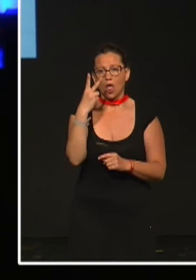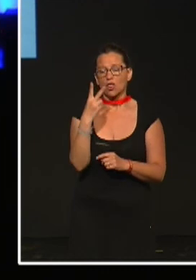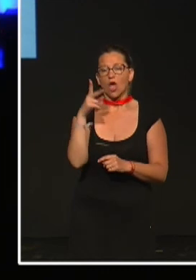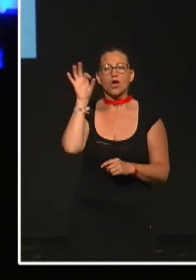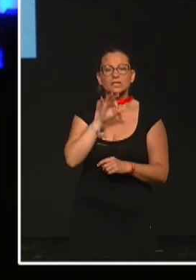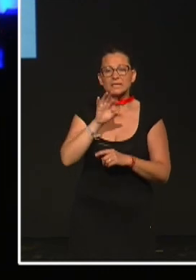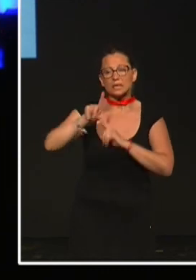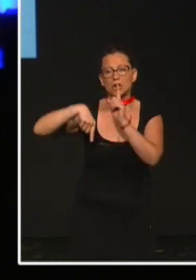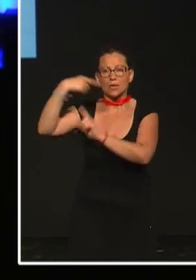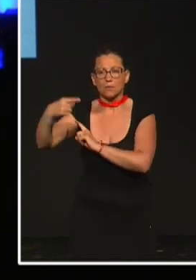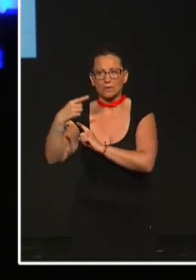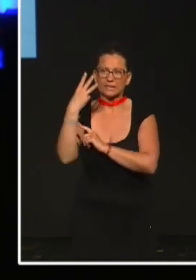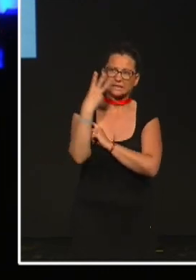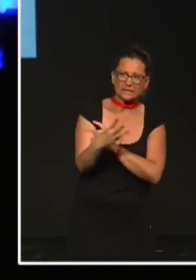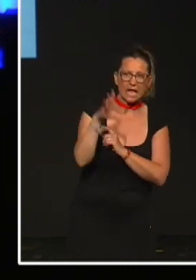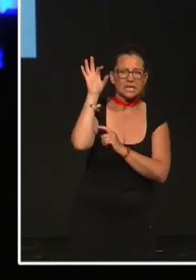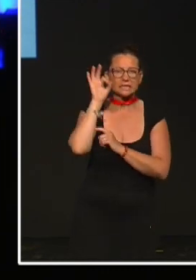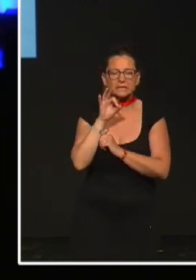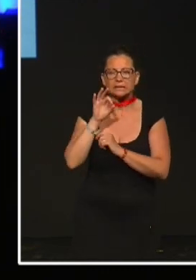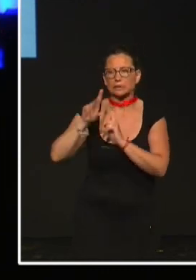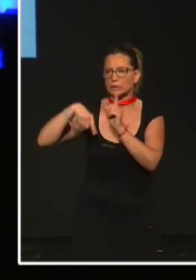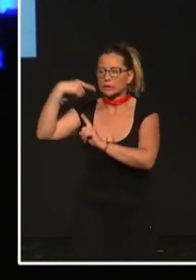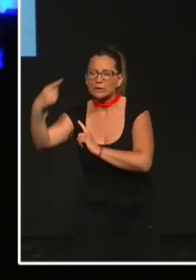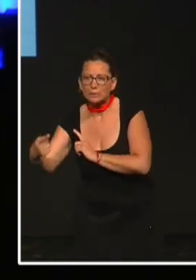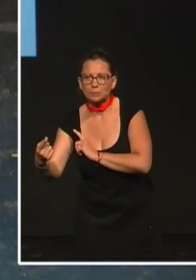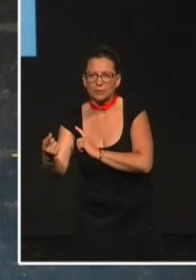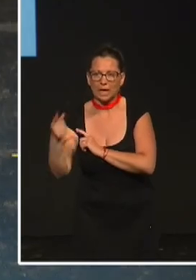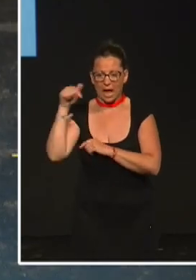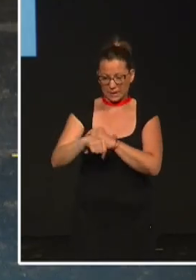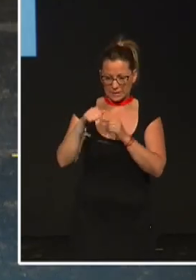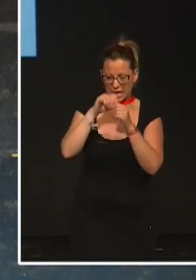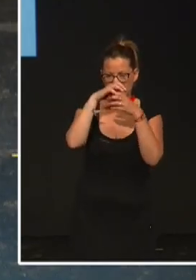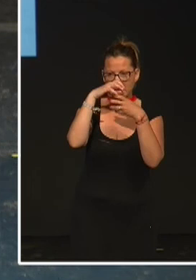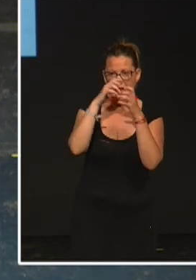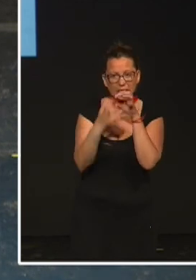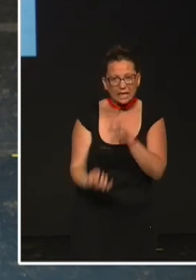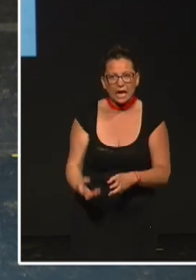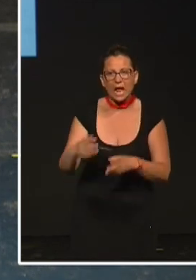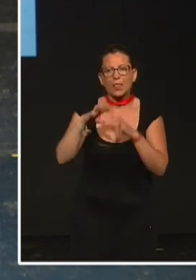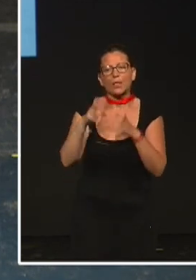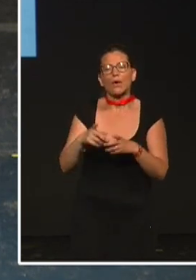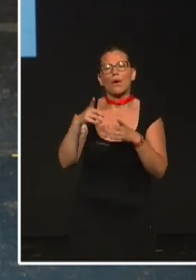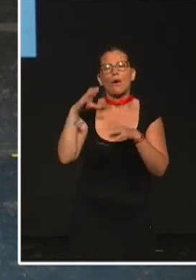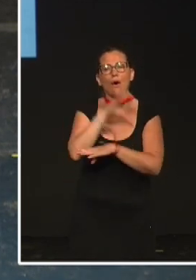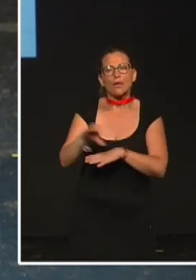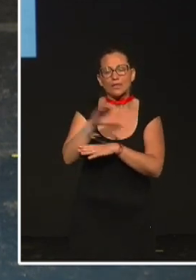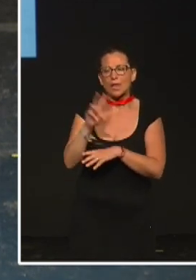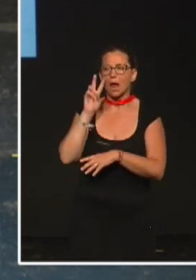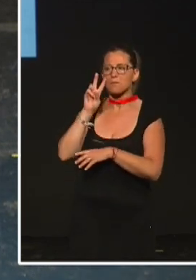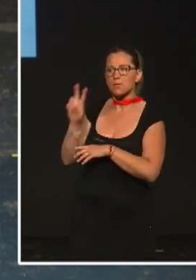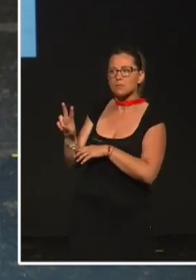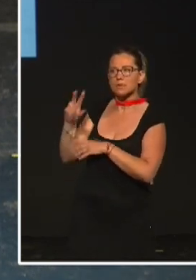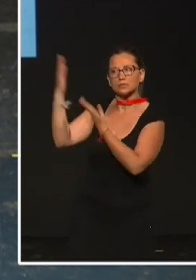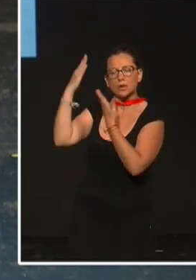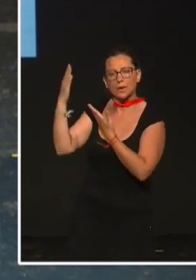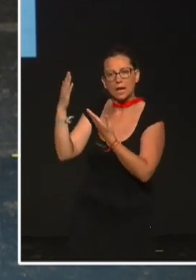de Darwin, tres siglos después de Ligneo, nosotros aquí, ahora mismo, en Desgranando Ciencia, hemos visto muchos de estos homenajes. Y es